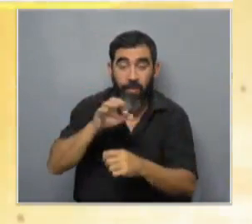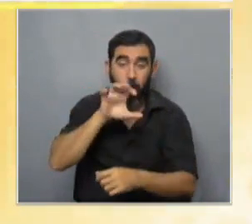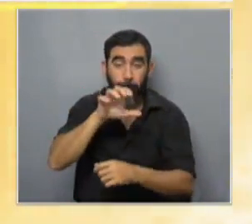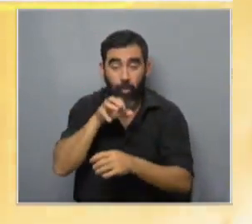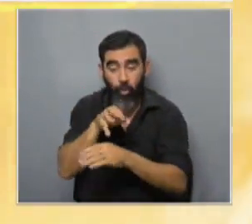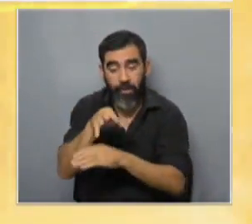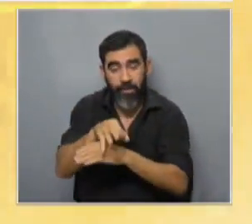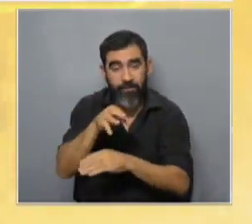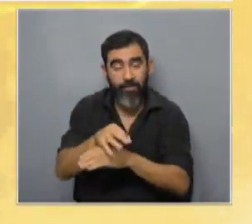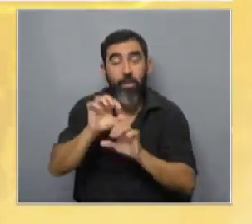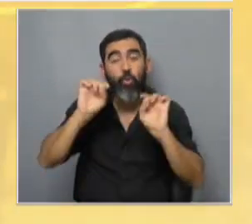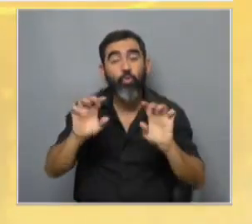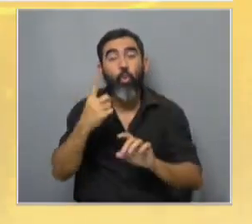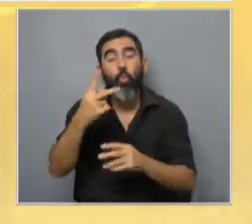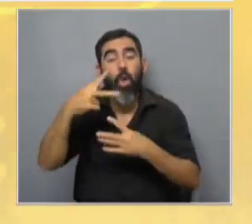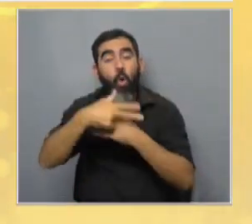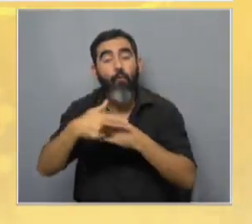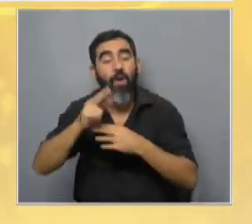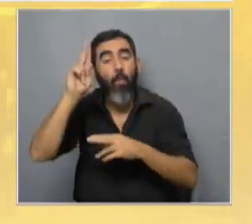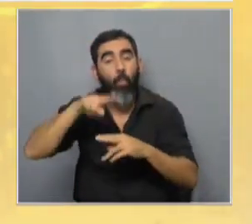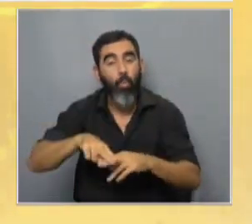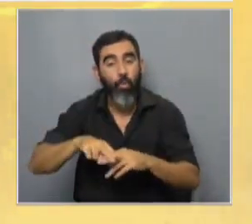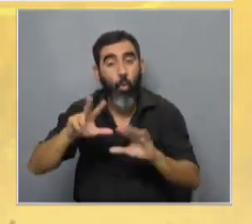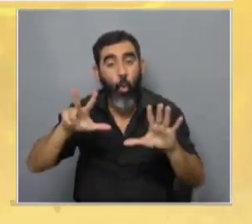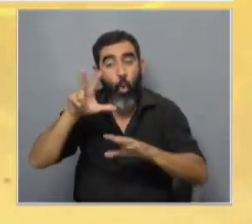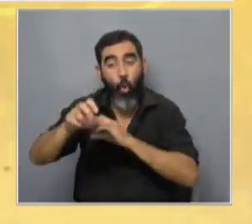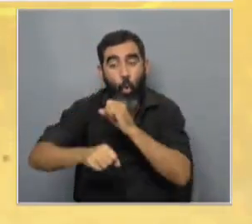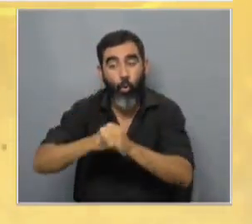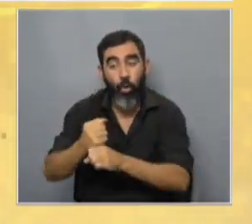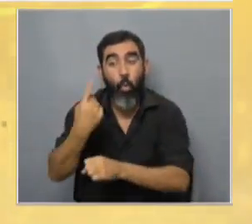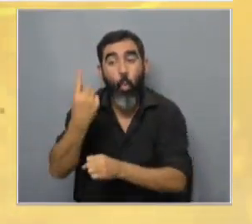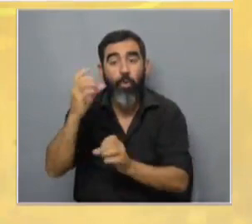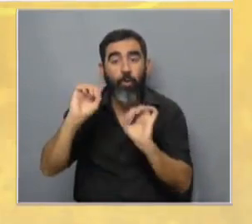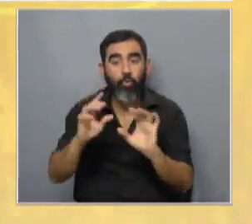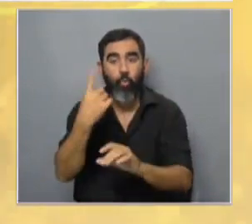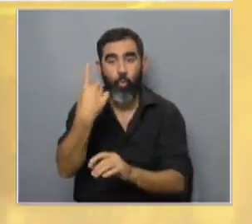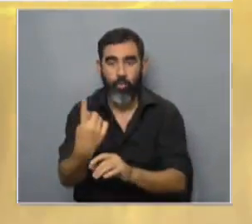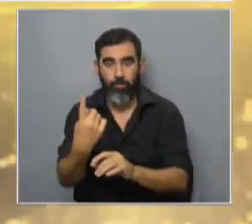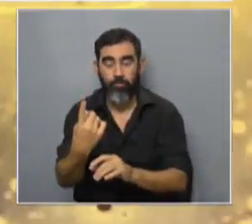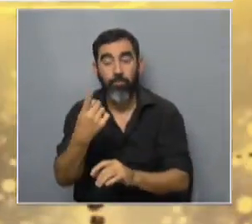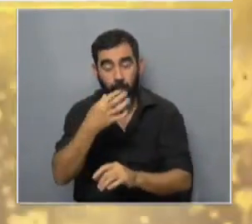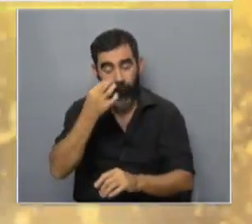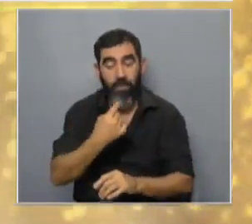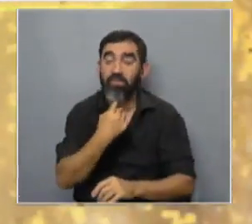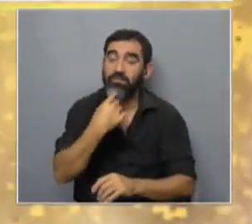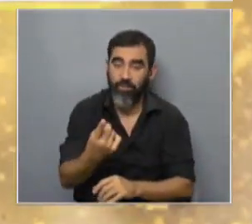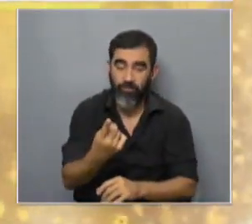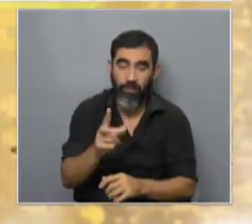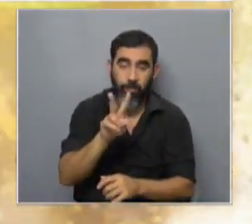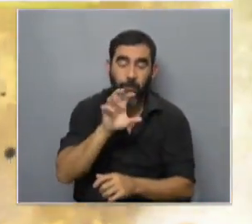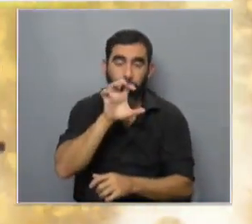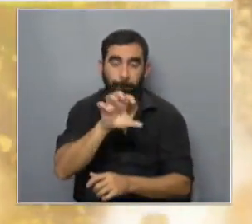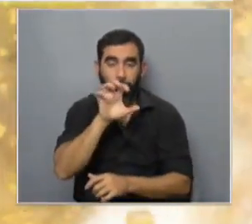una sola oveja murió por este ataque en 8 años o sea que aquí es donde se ve la utilidad de esta herramienta